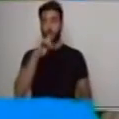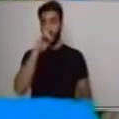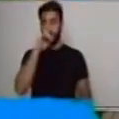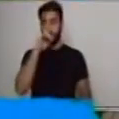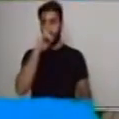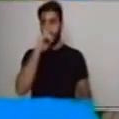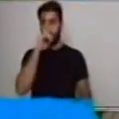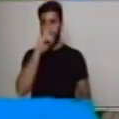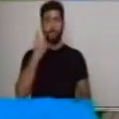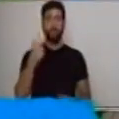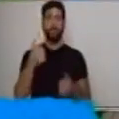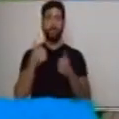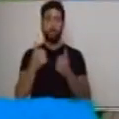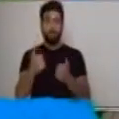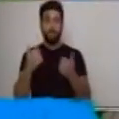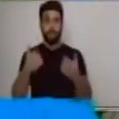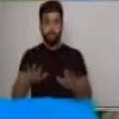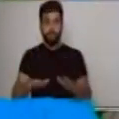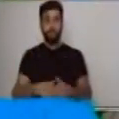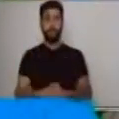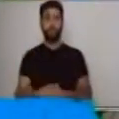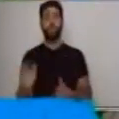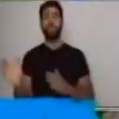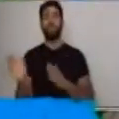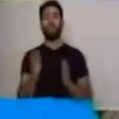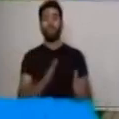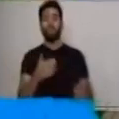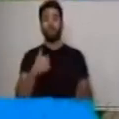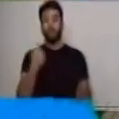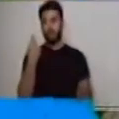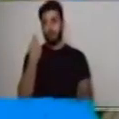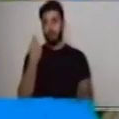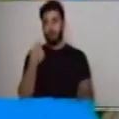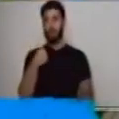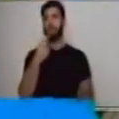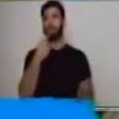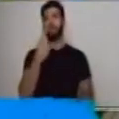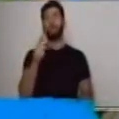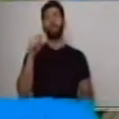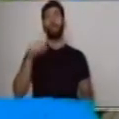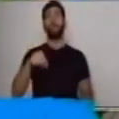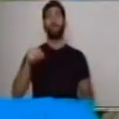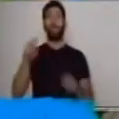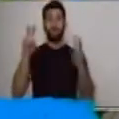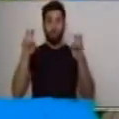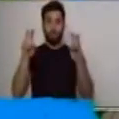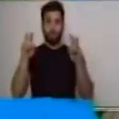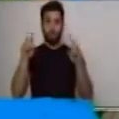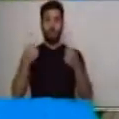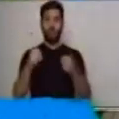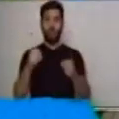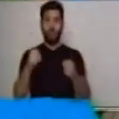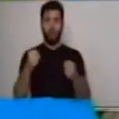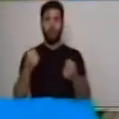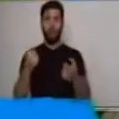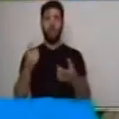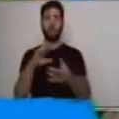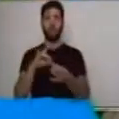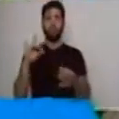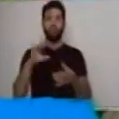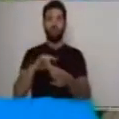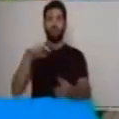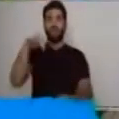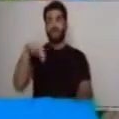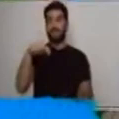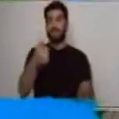Muy bien. Como lo dije anteriormente, el día de hoy aprenderemos a hacer narraciones. Las narraciones